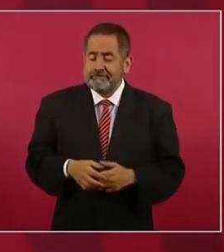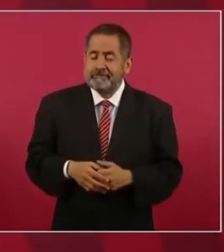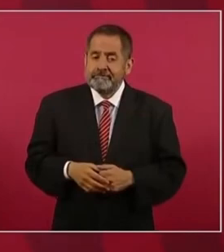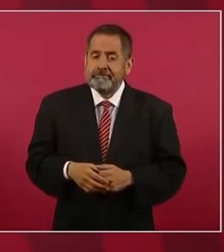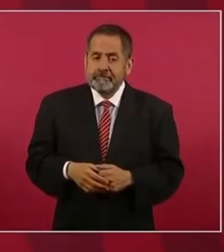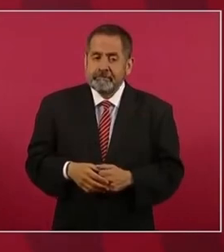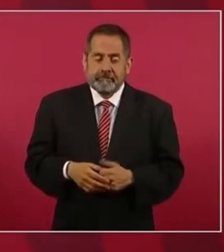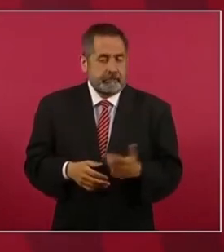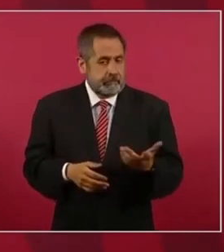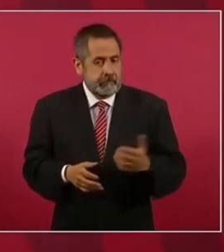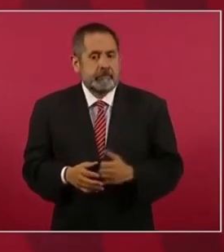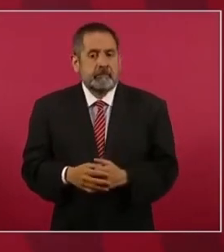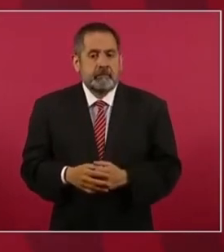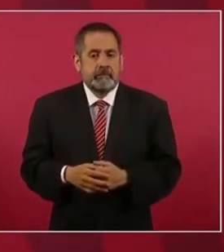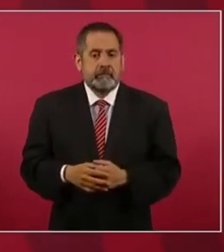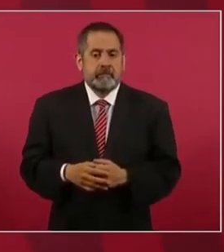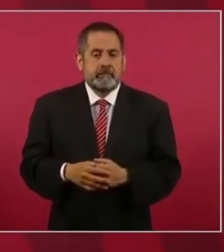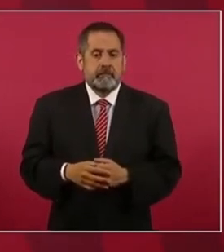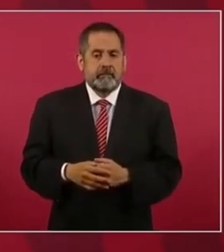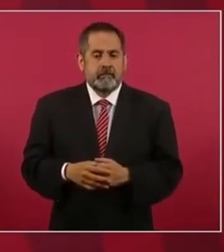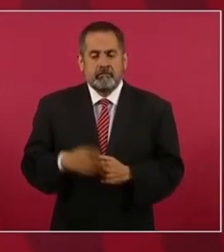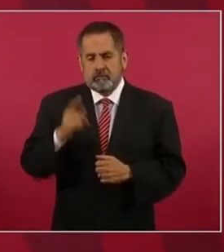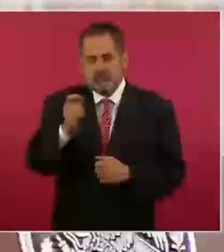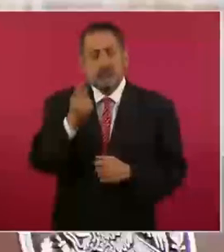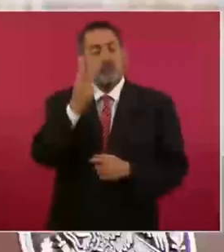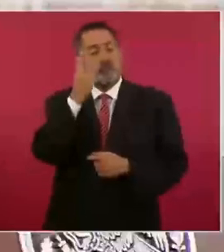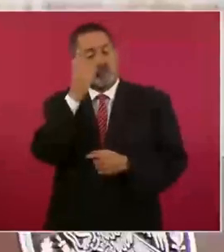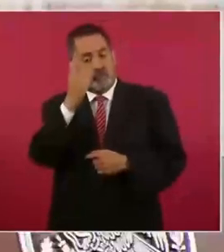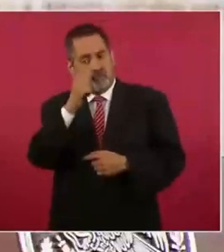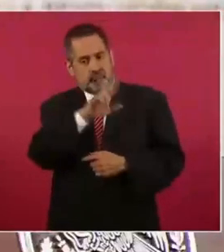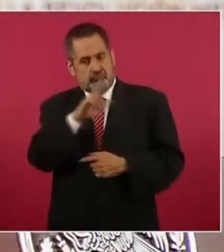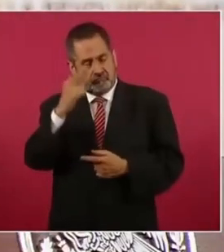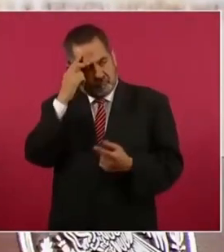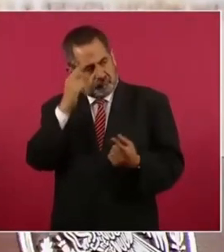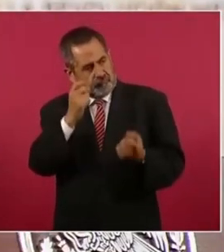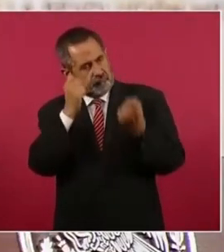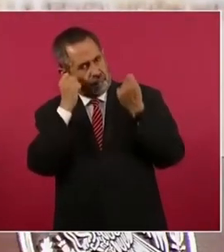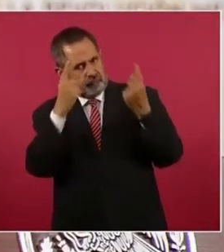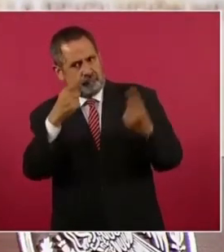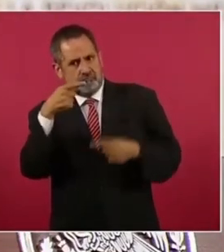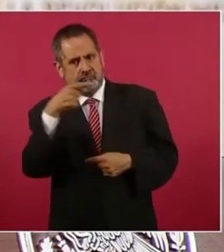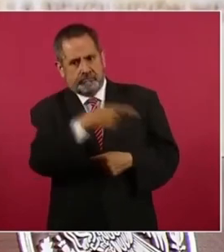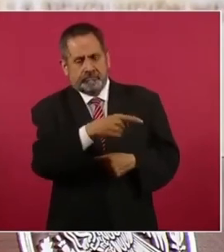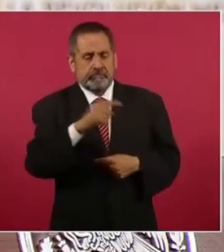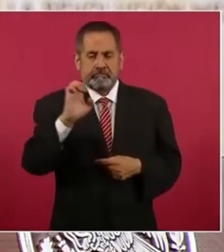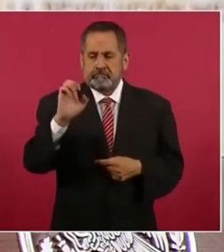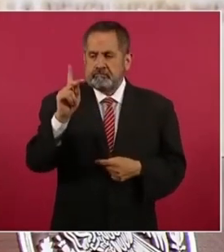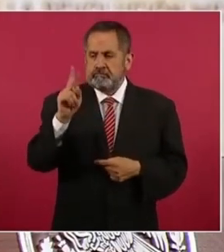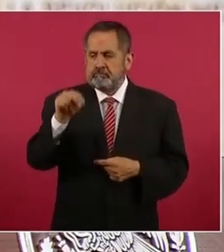¿Qué le reconozco a Peña Nieto?